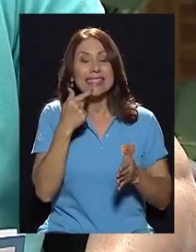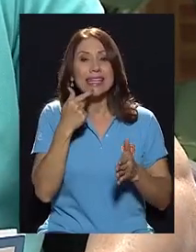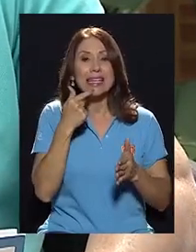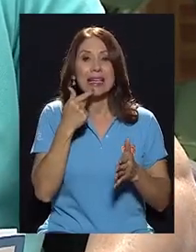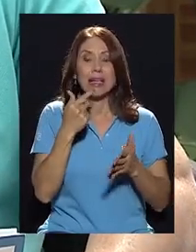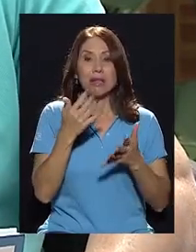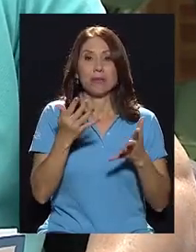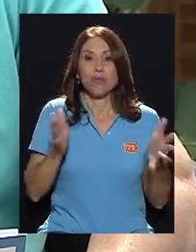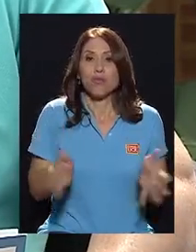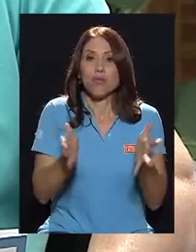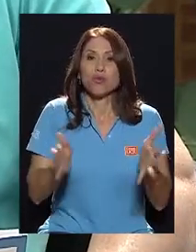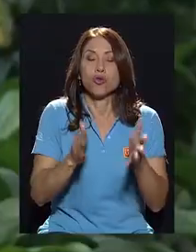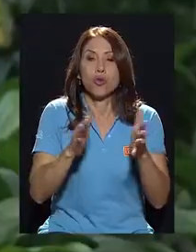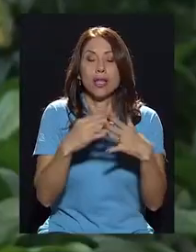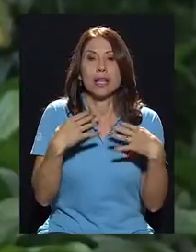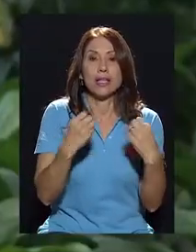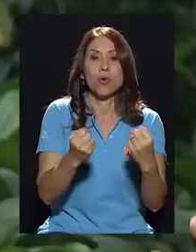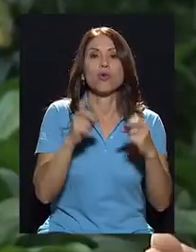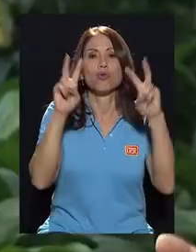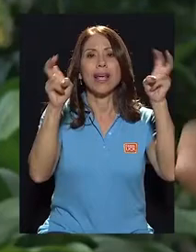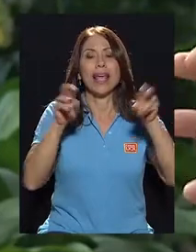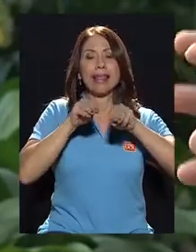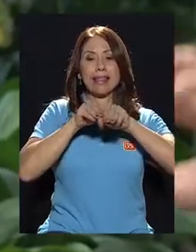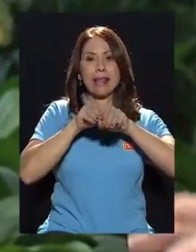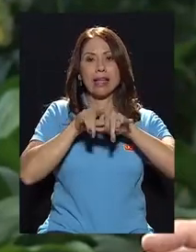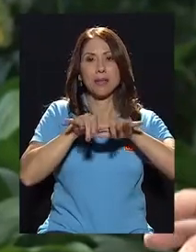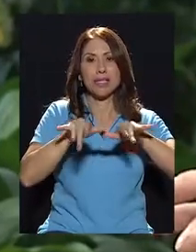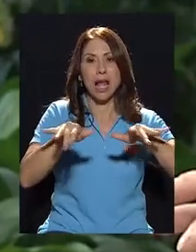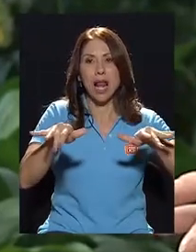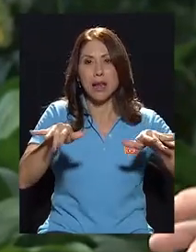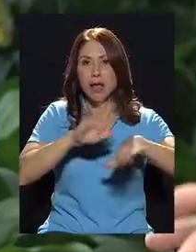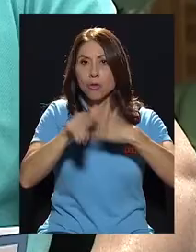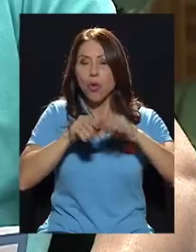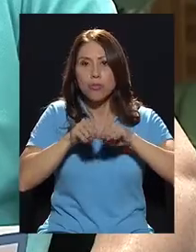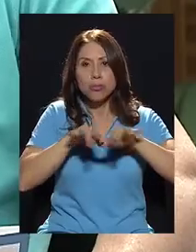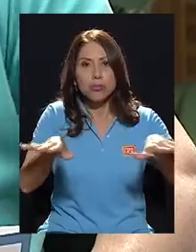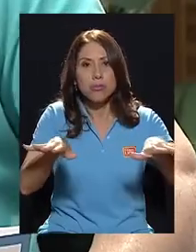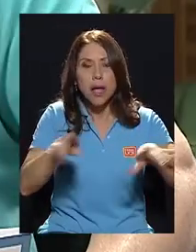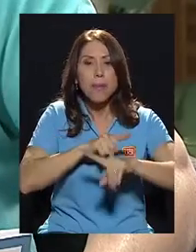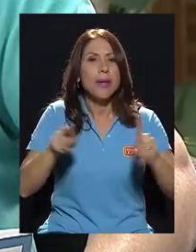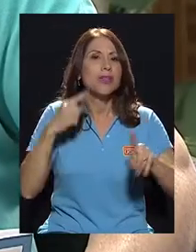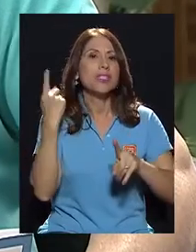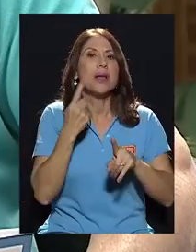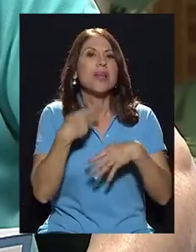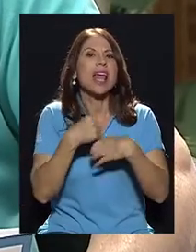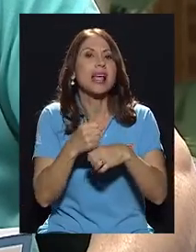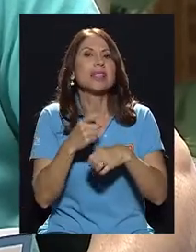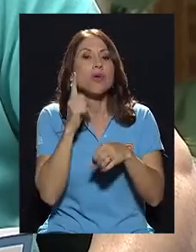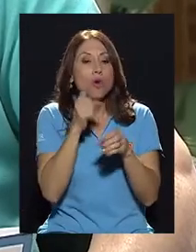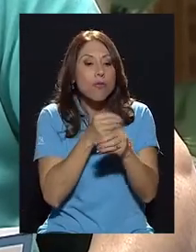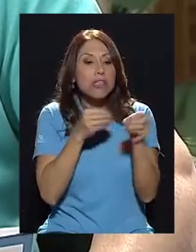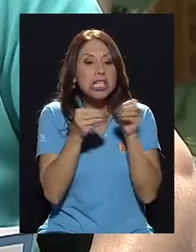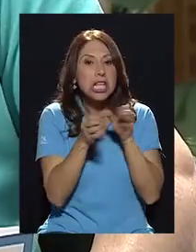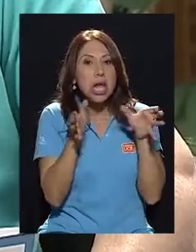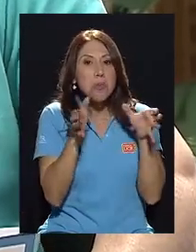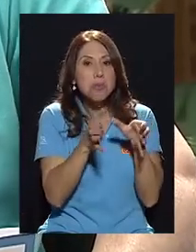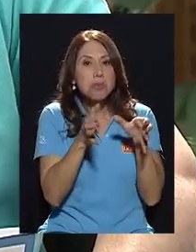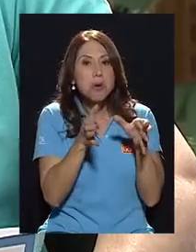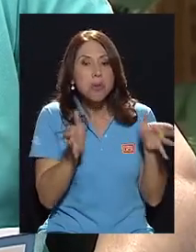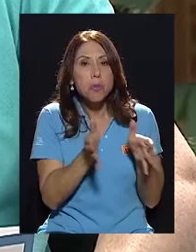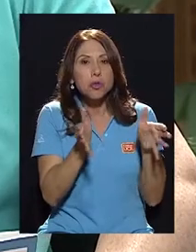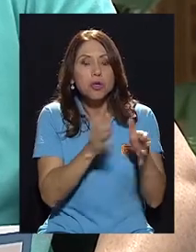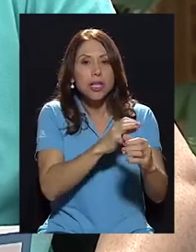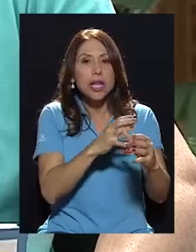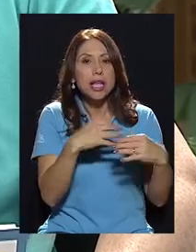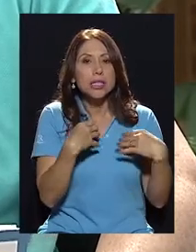como un eje transversal y lo que operativamente sucede es que hacen una oficinita de promoción de la salud. Entonces, nunca se